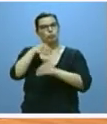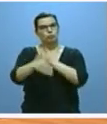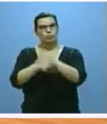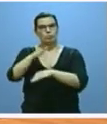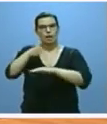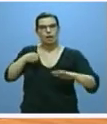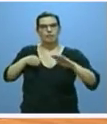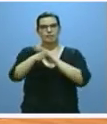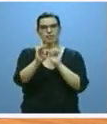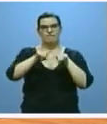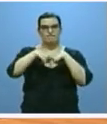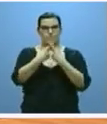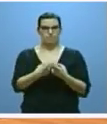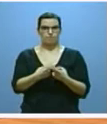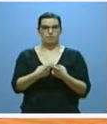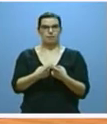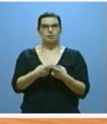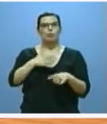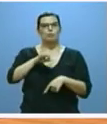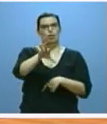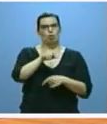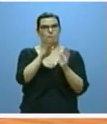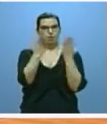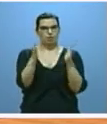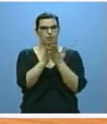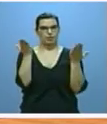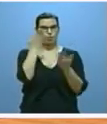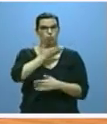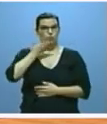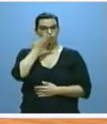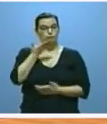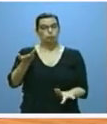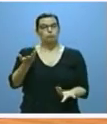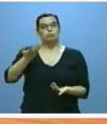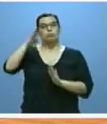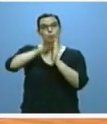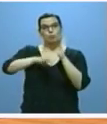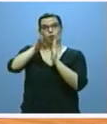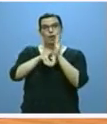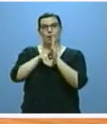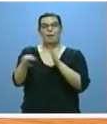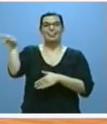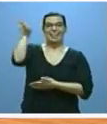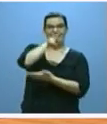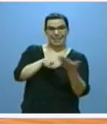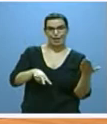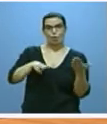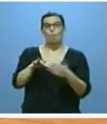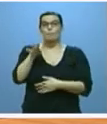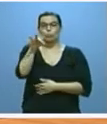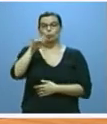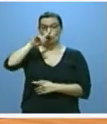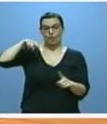accesibilidad de las familias a los libros del texto. En este sentido el programa Releo Plus beneficiará el próximo curso